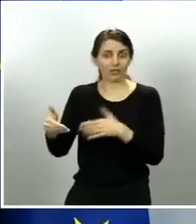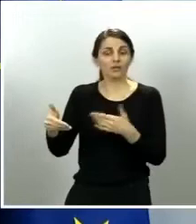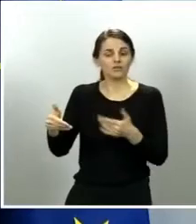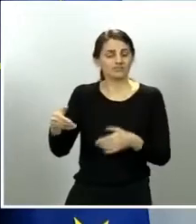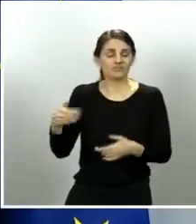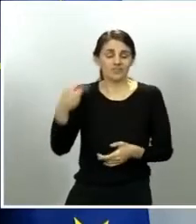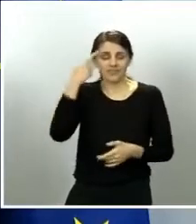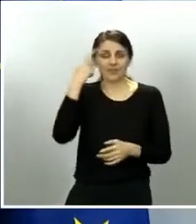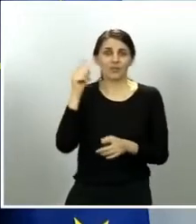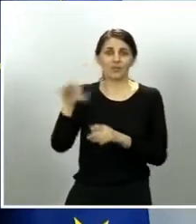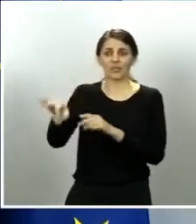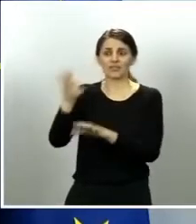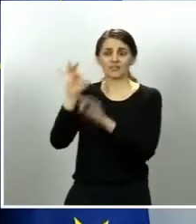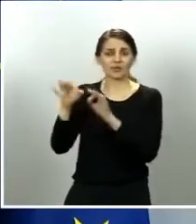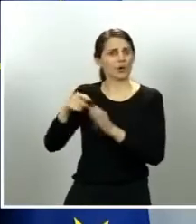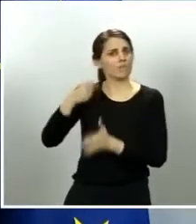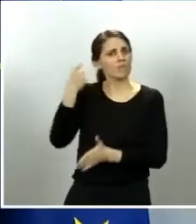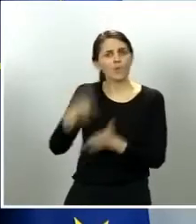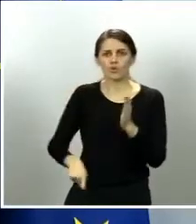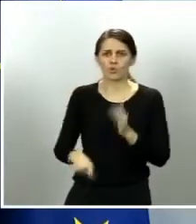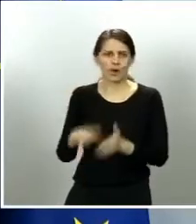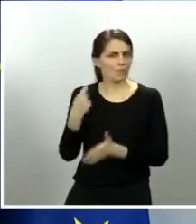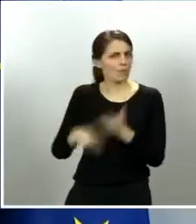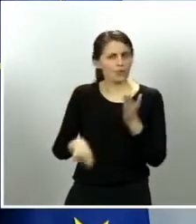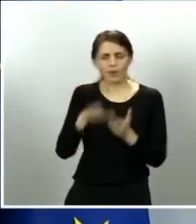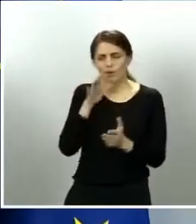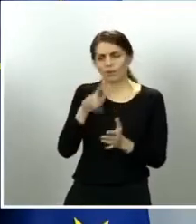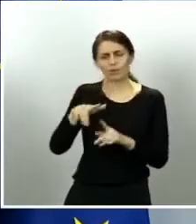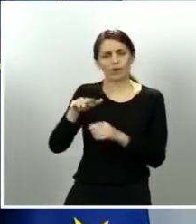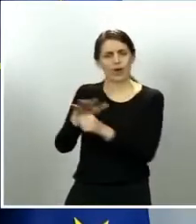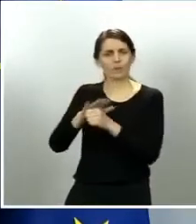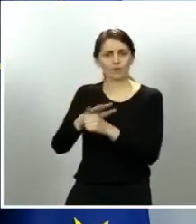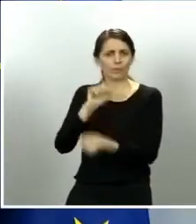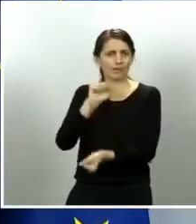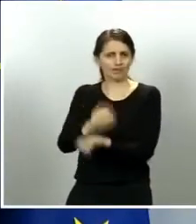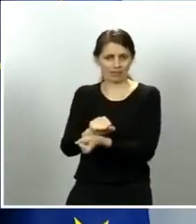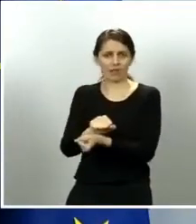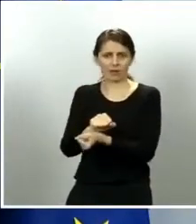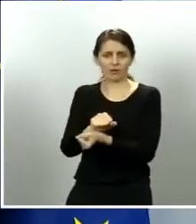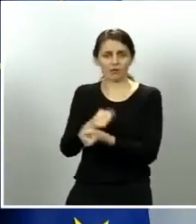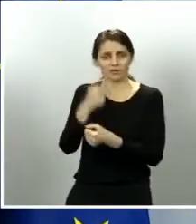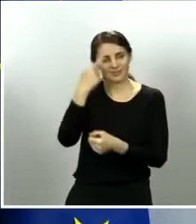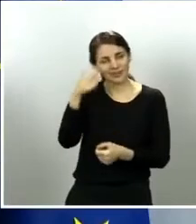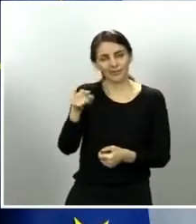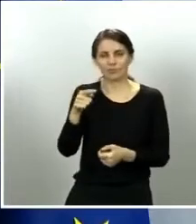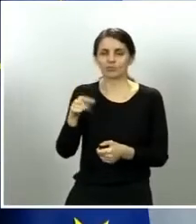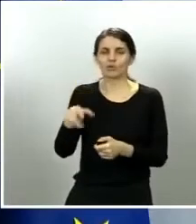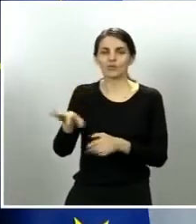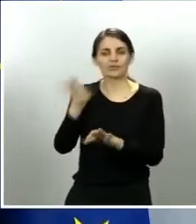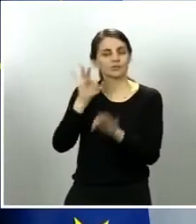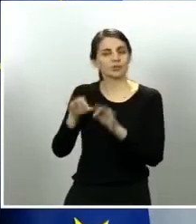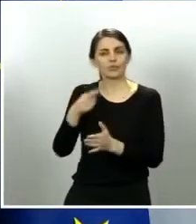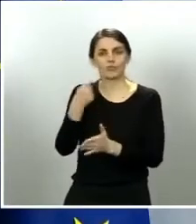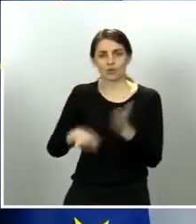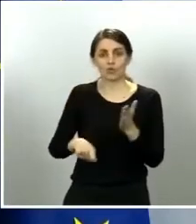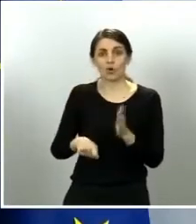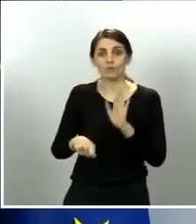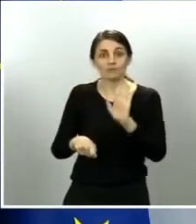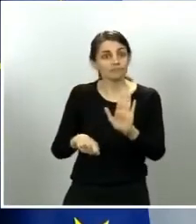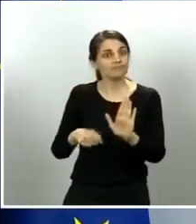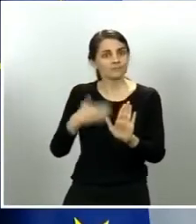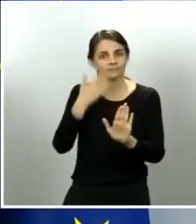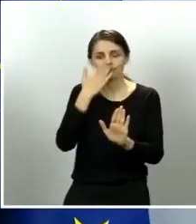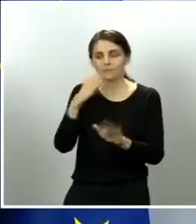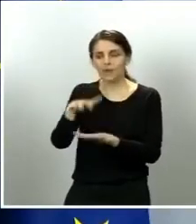expresamente en el ámbito penitenciario como he dicho siempre la mayoría de los internos asumió